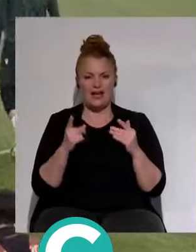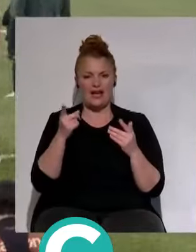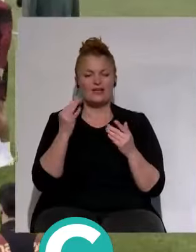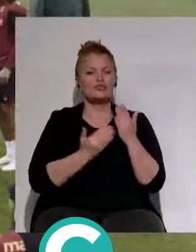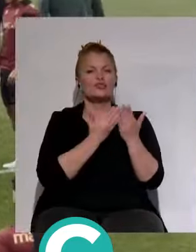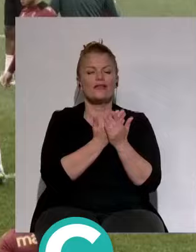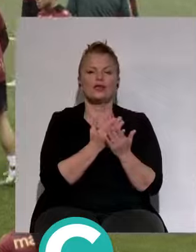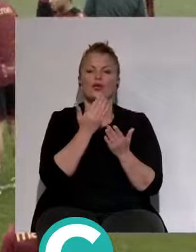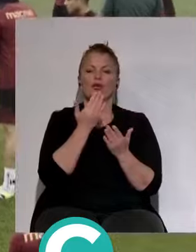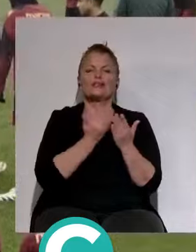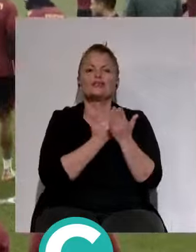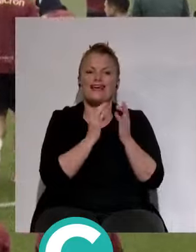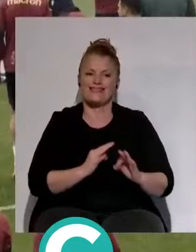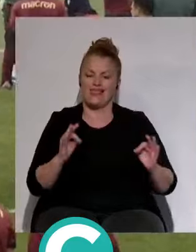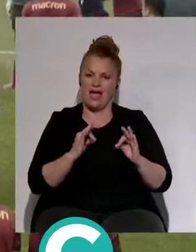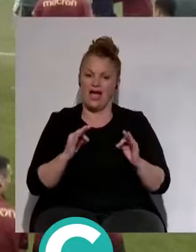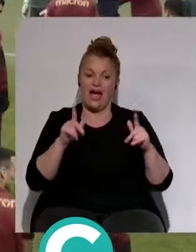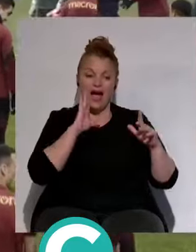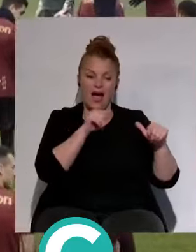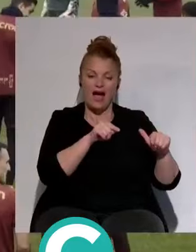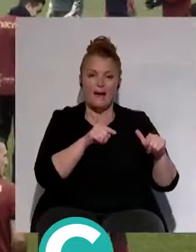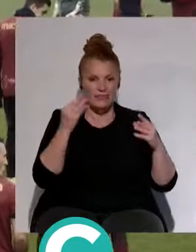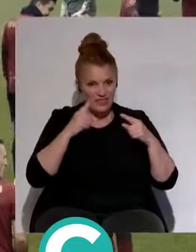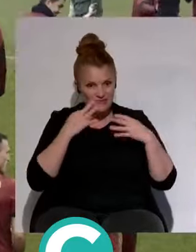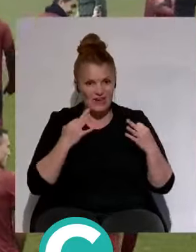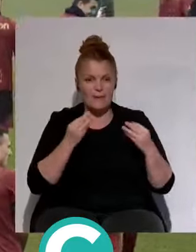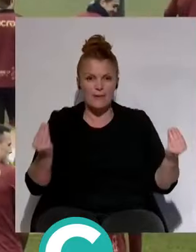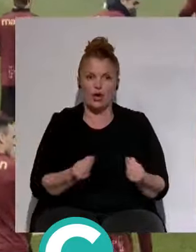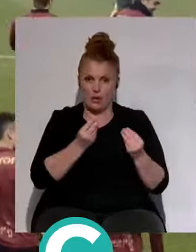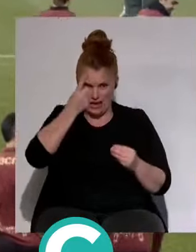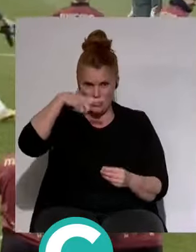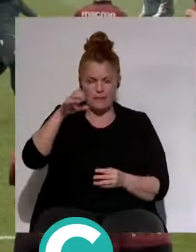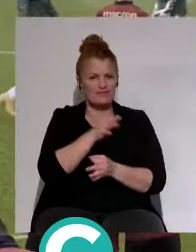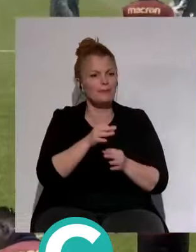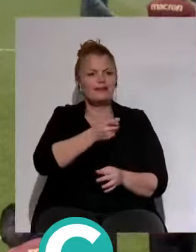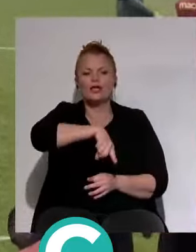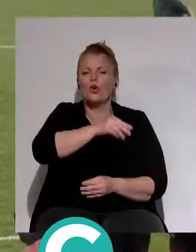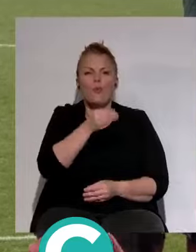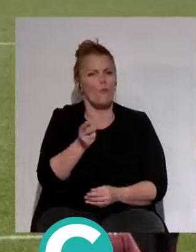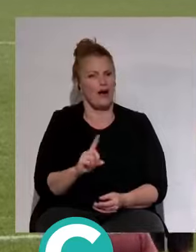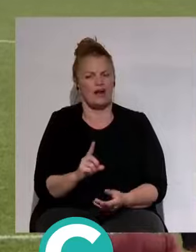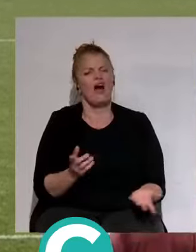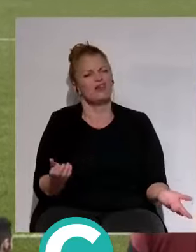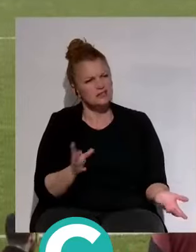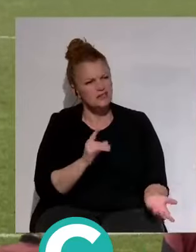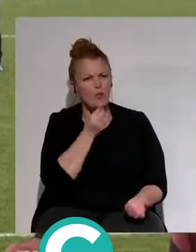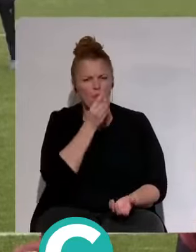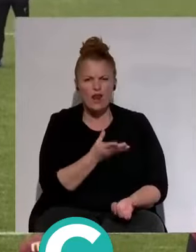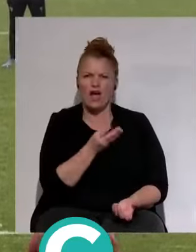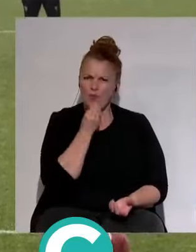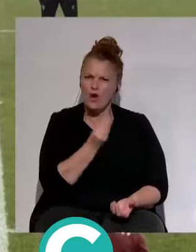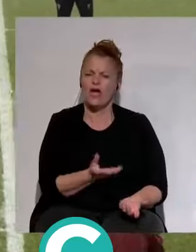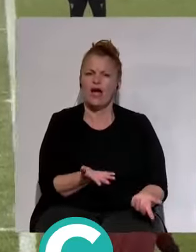solicitó una plantilla mejor de la que tenía y él sabía que no tenía una plantilla. Ya verano era buena. Sí, exactamente. Tenía muchísimos